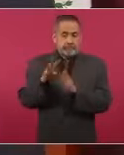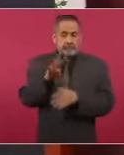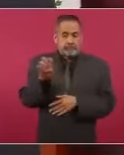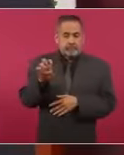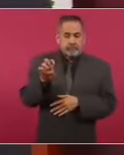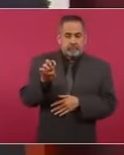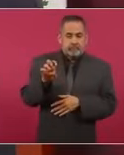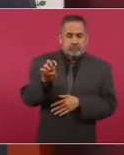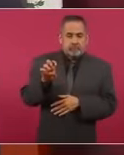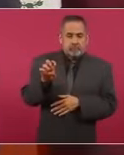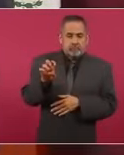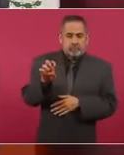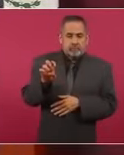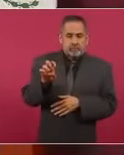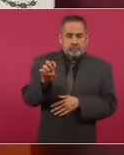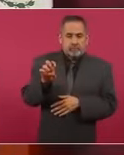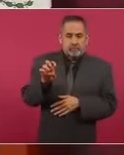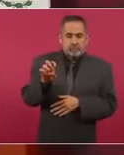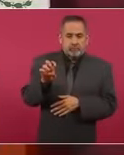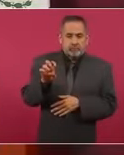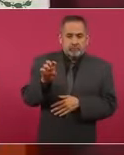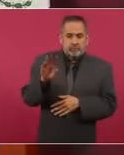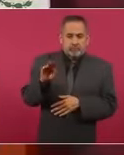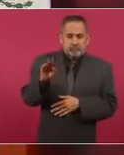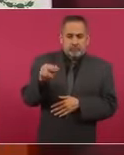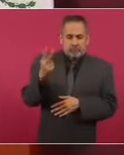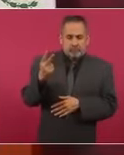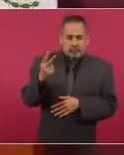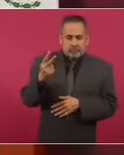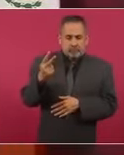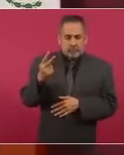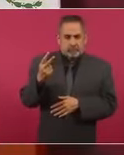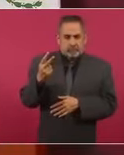cuatrocientos noventa y dos,